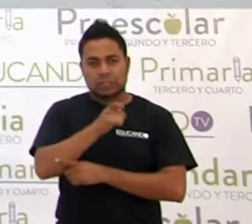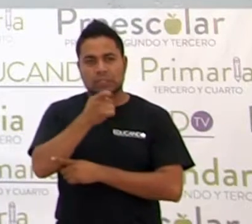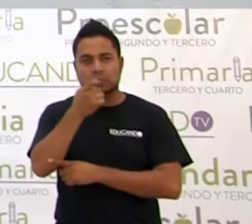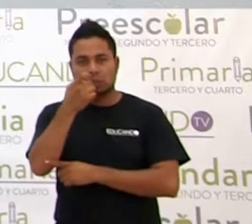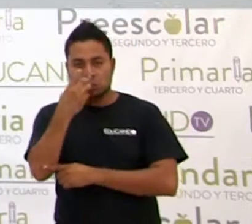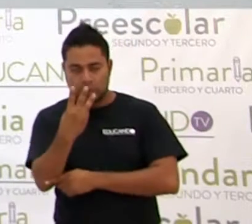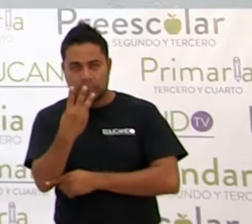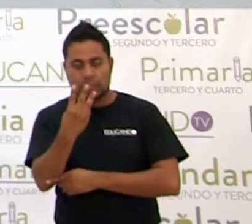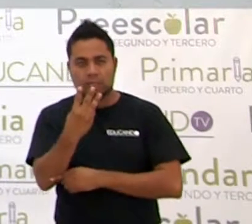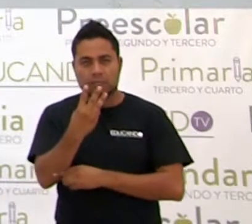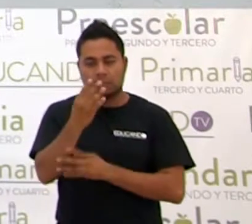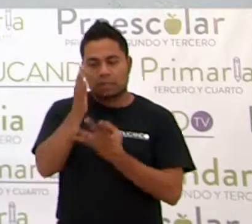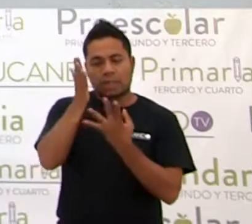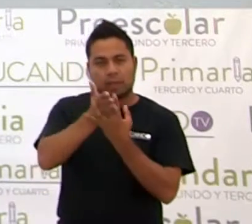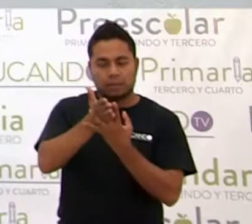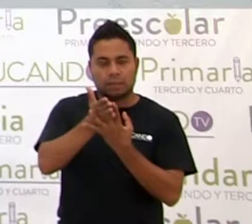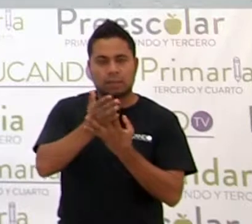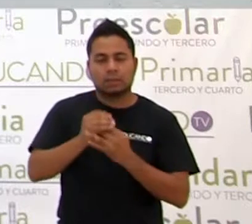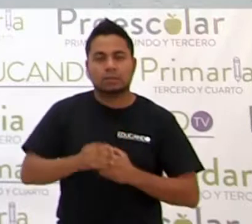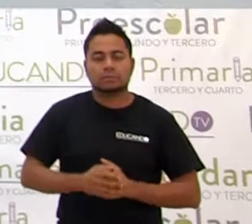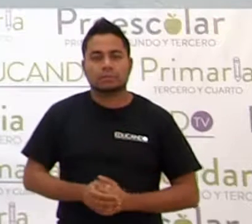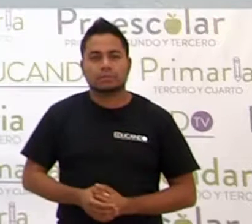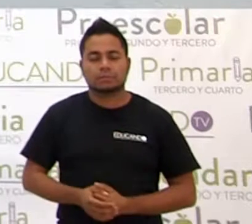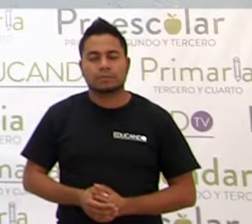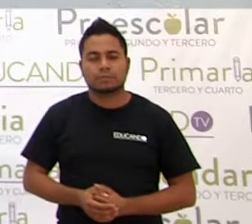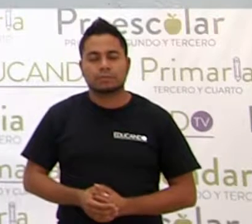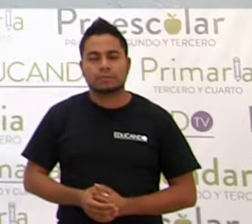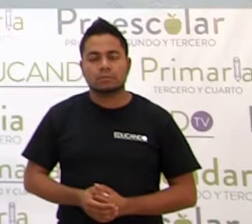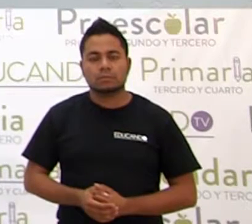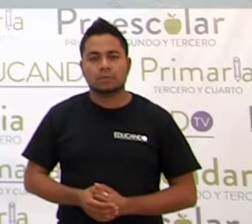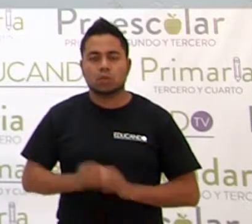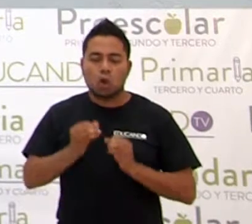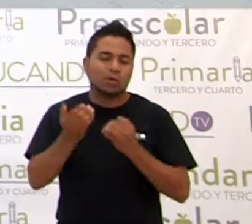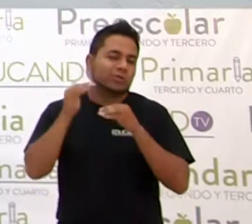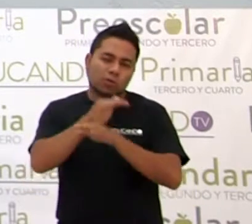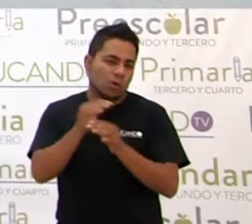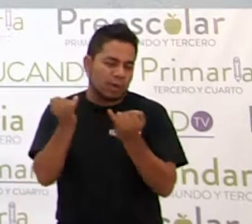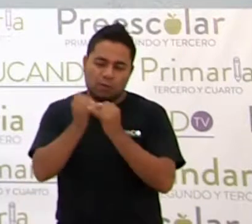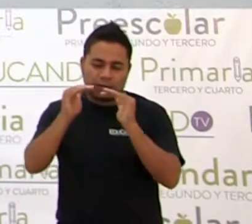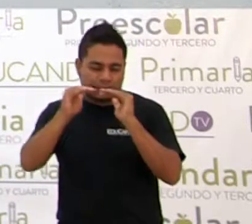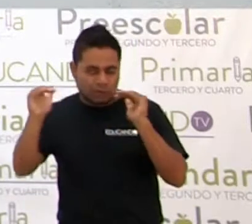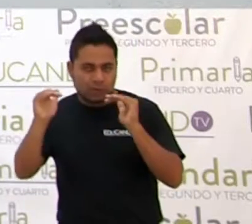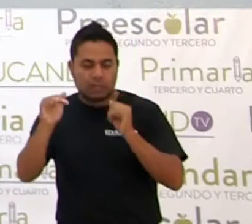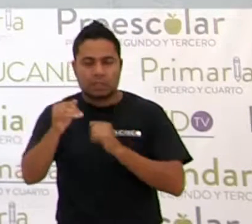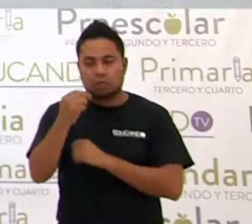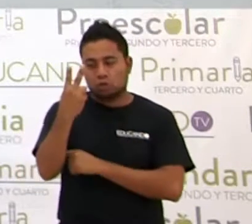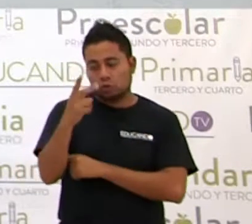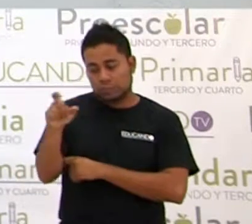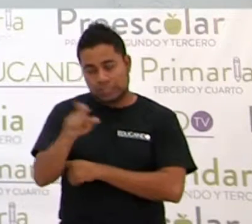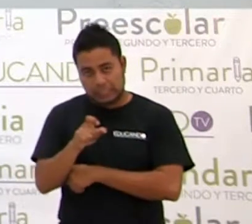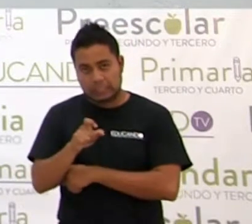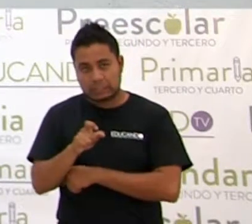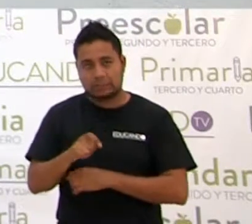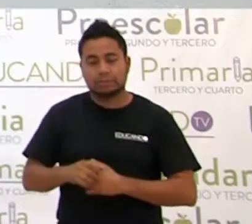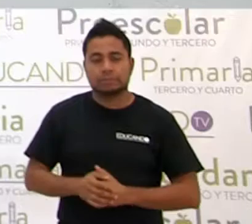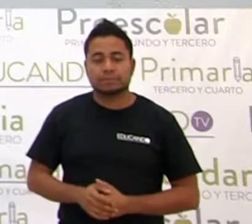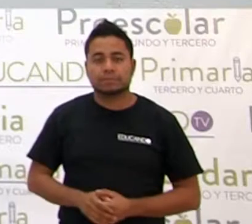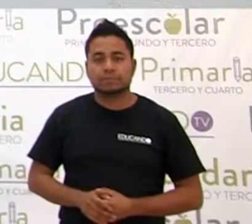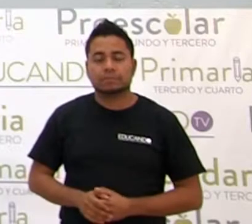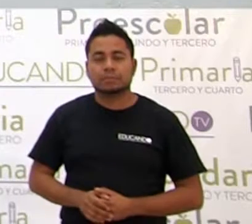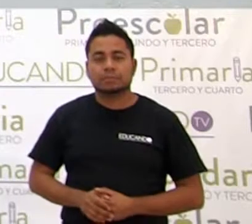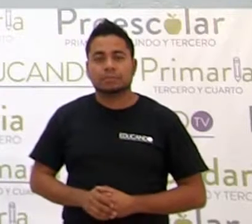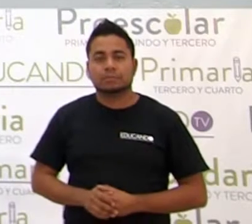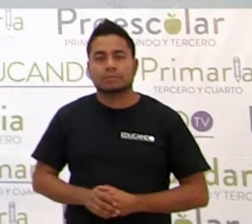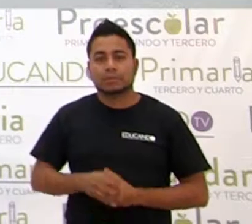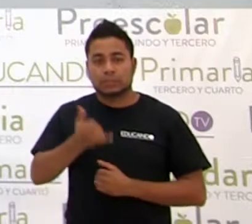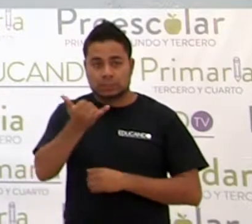entre o sobre 2x, ponemos